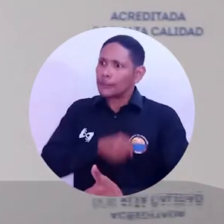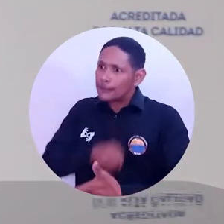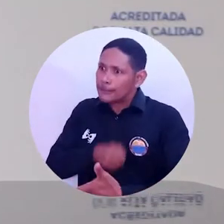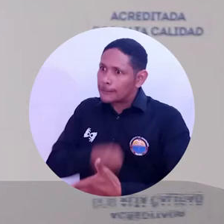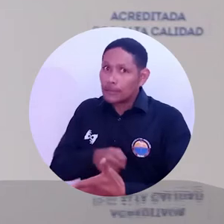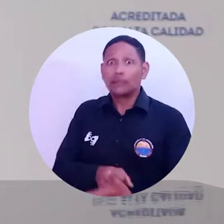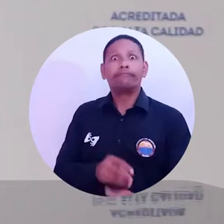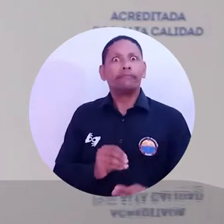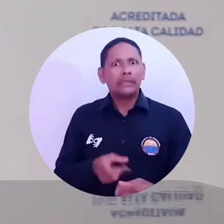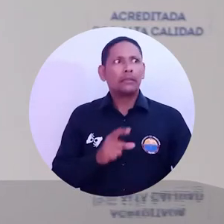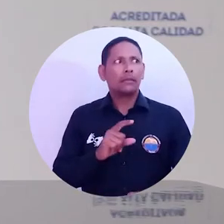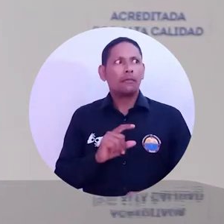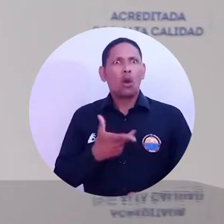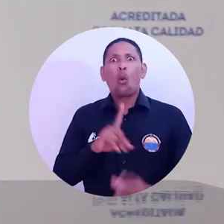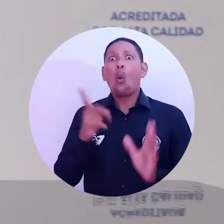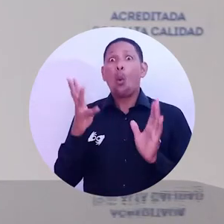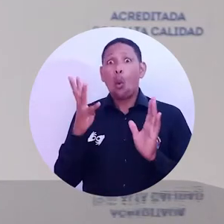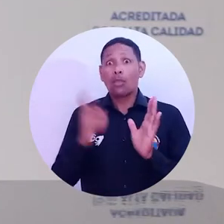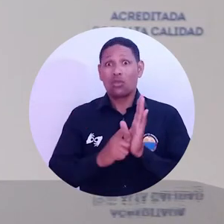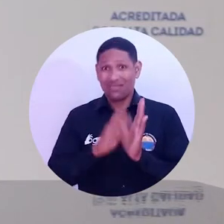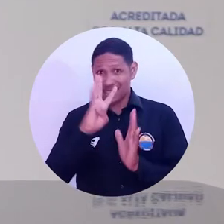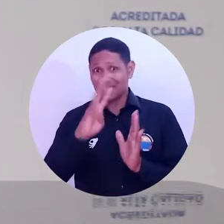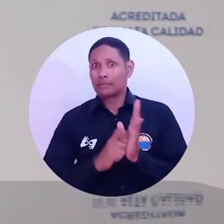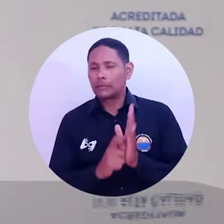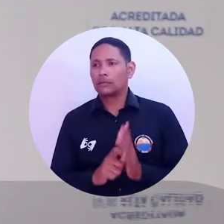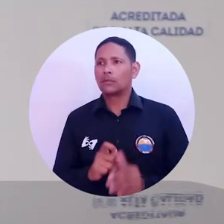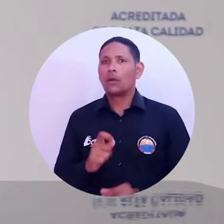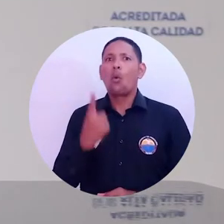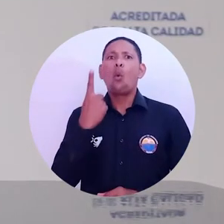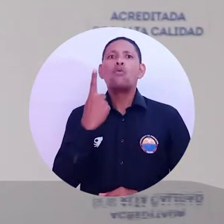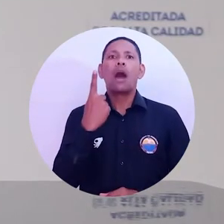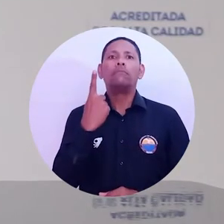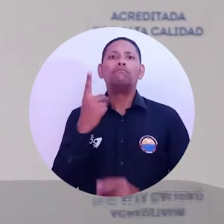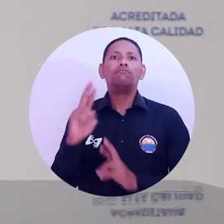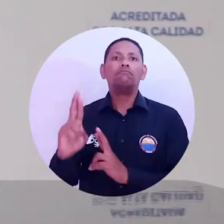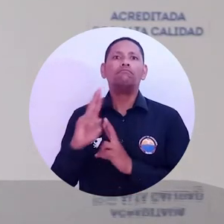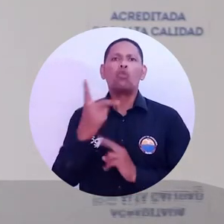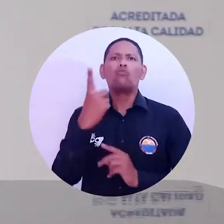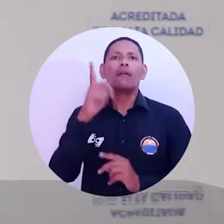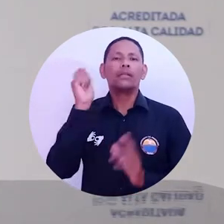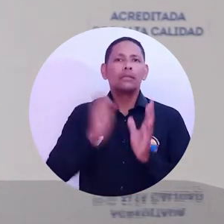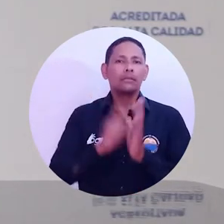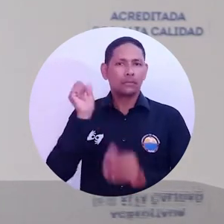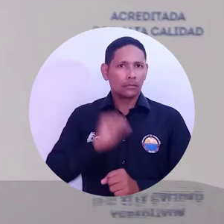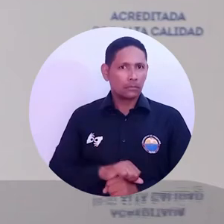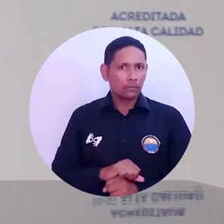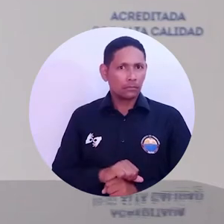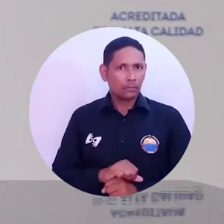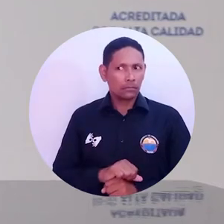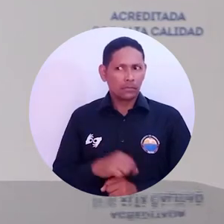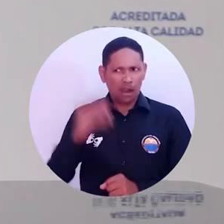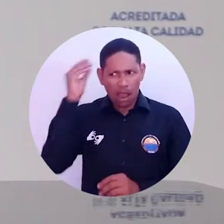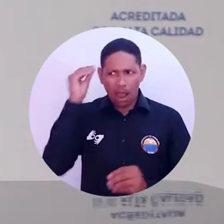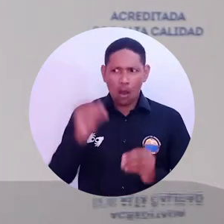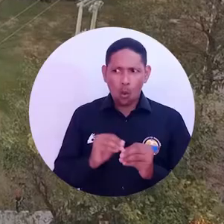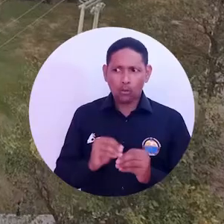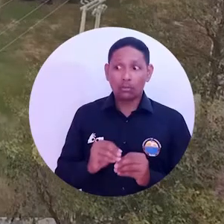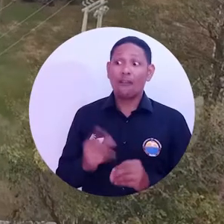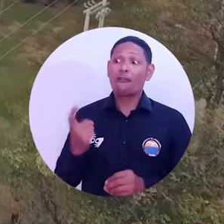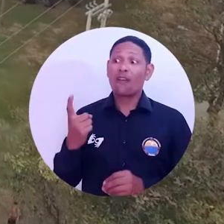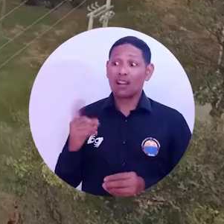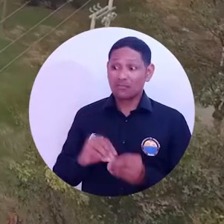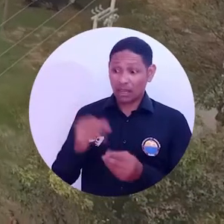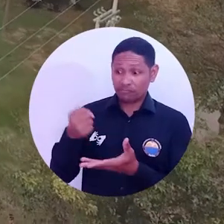reiterativa durante cuatro comunicaciones, de las cuales solo una nos dieron respuesta en que los recursos que estaban asignando eran insuficientes,